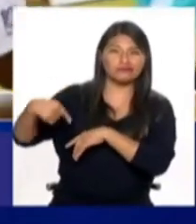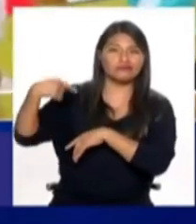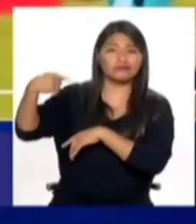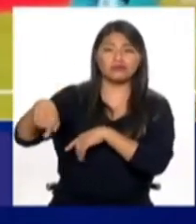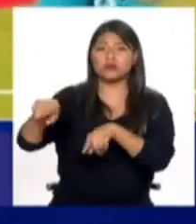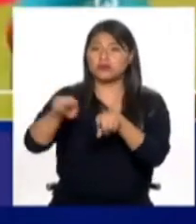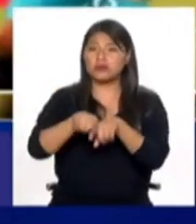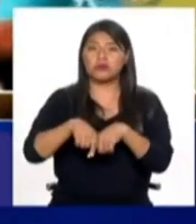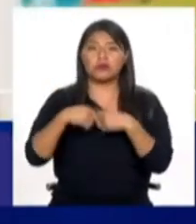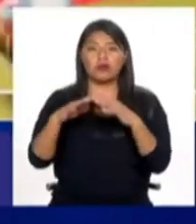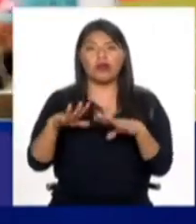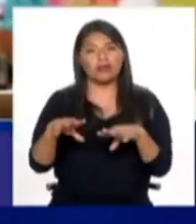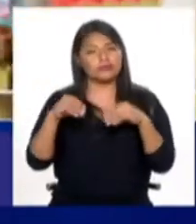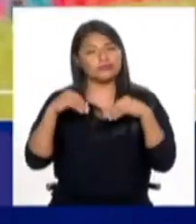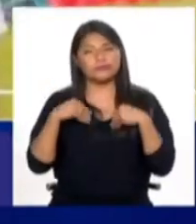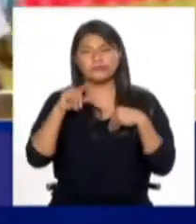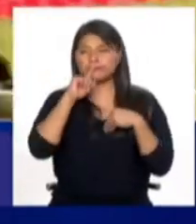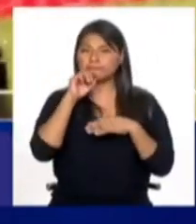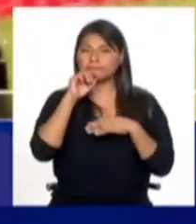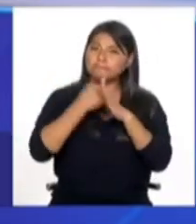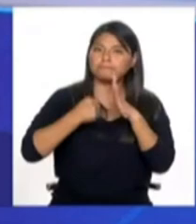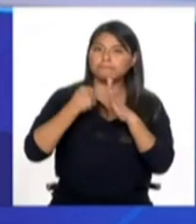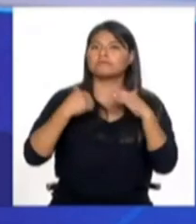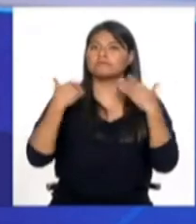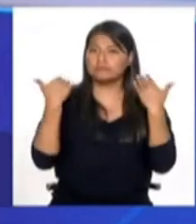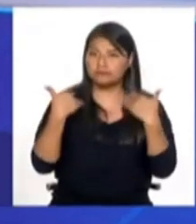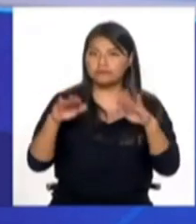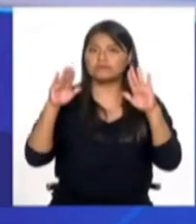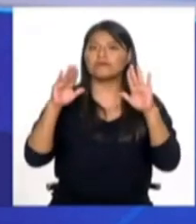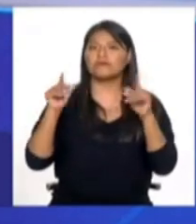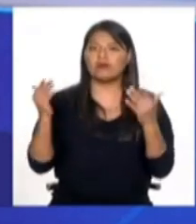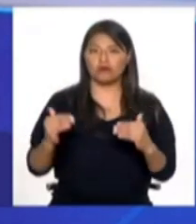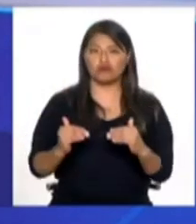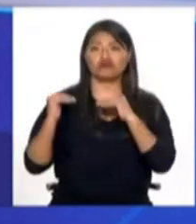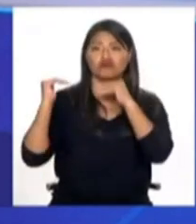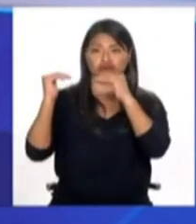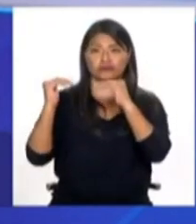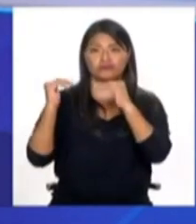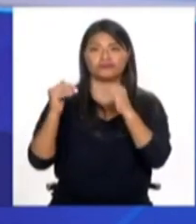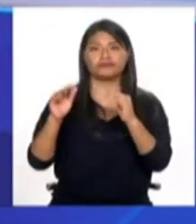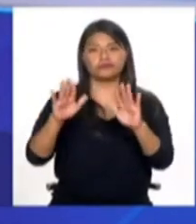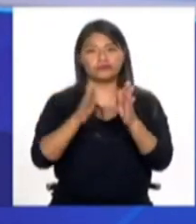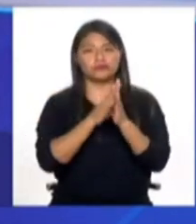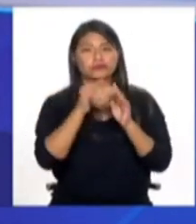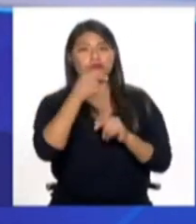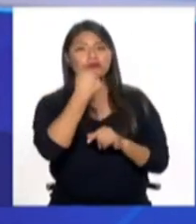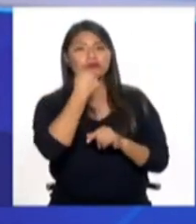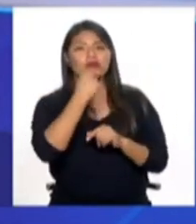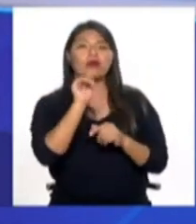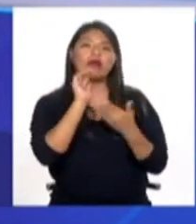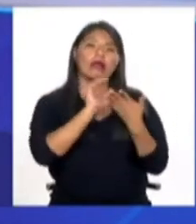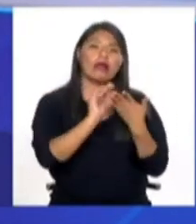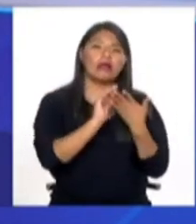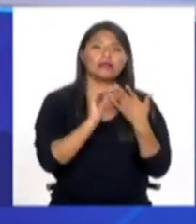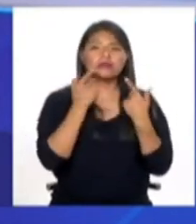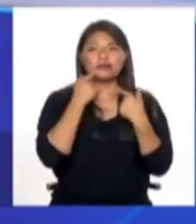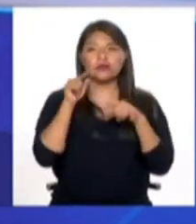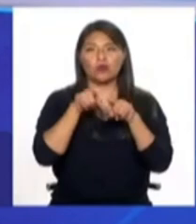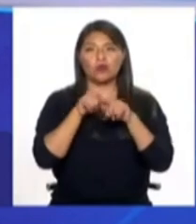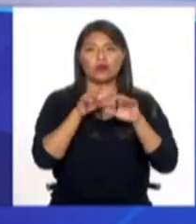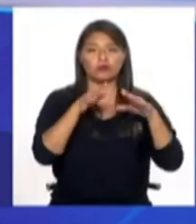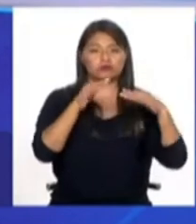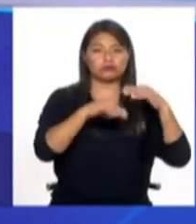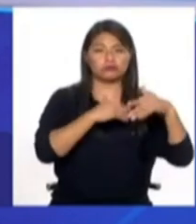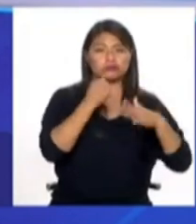y son sobrevivientes del racismo. Entonces, no nos amparemos en ese argumento para minimizar